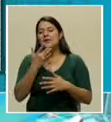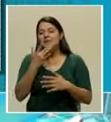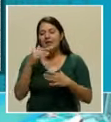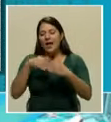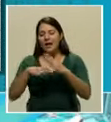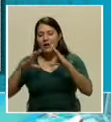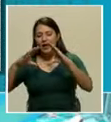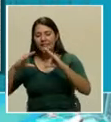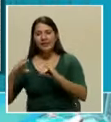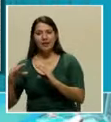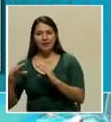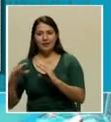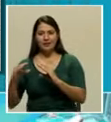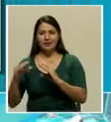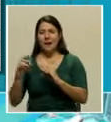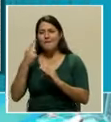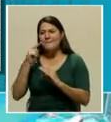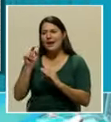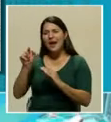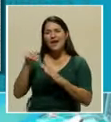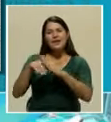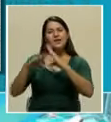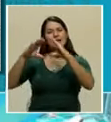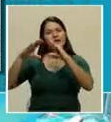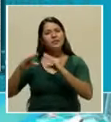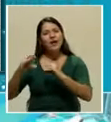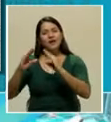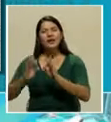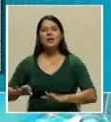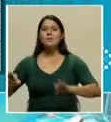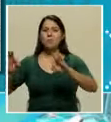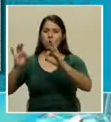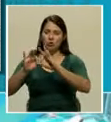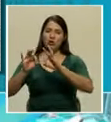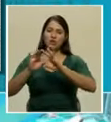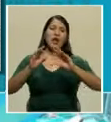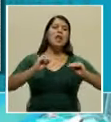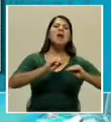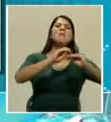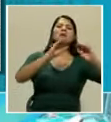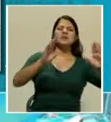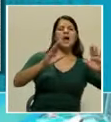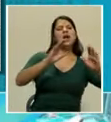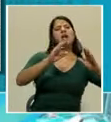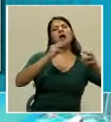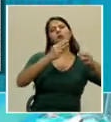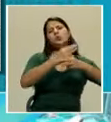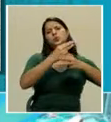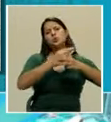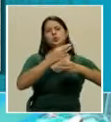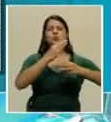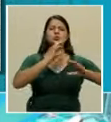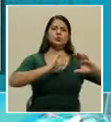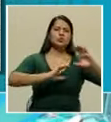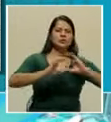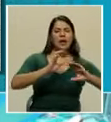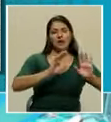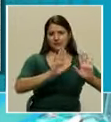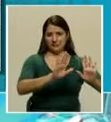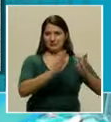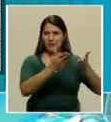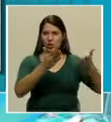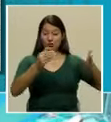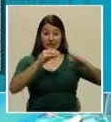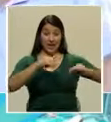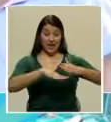él la tarde era lo importante. No era tanto... Bueno, cumplía con los requerimientos